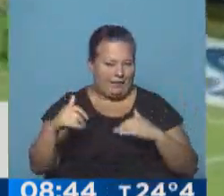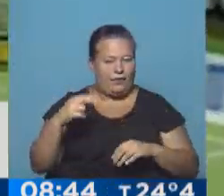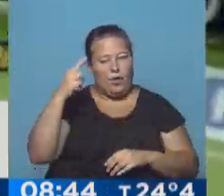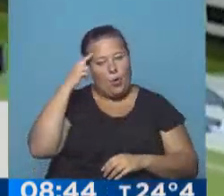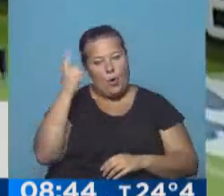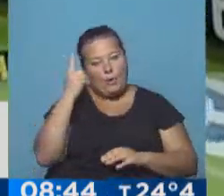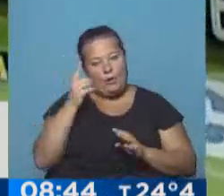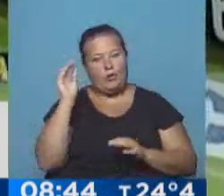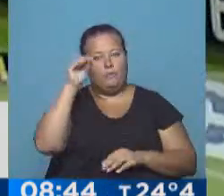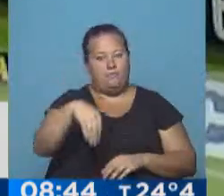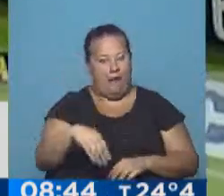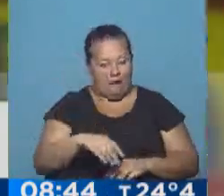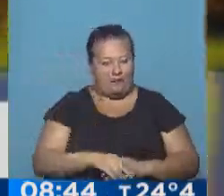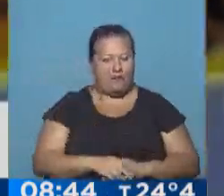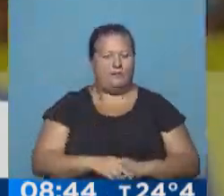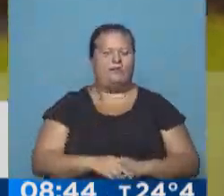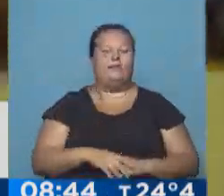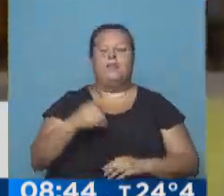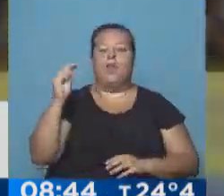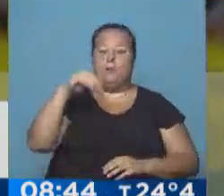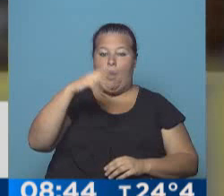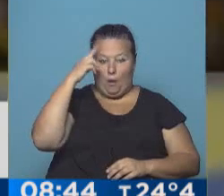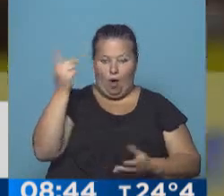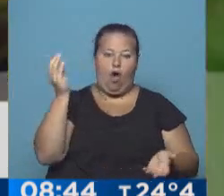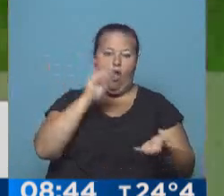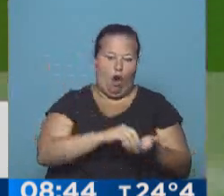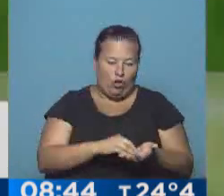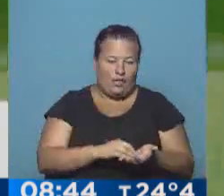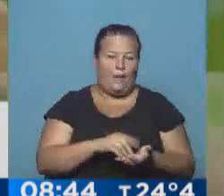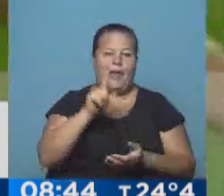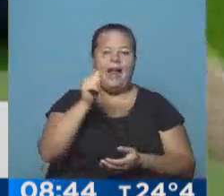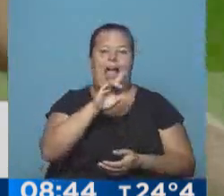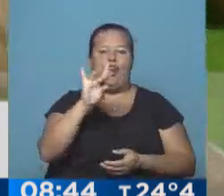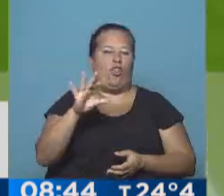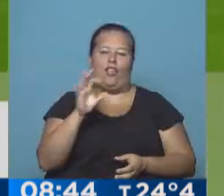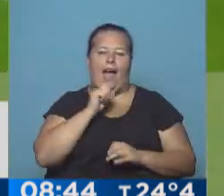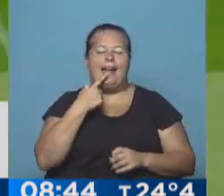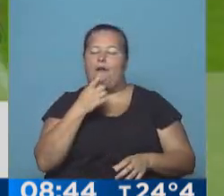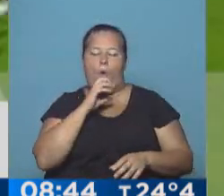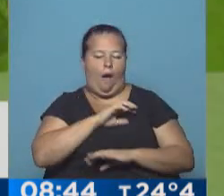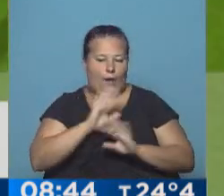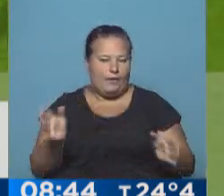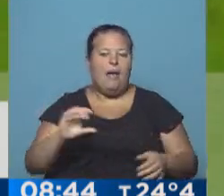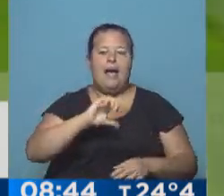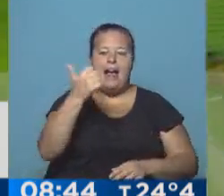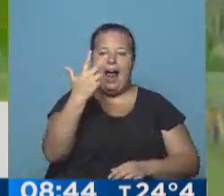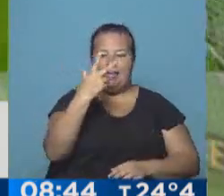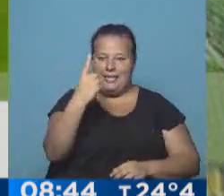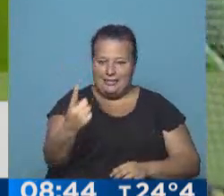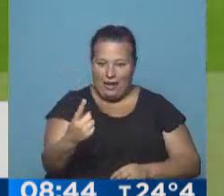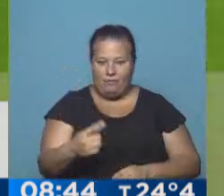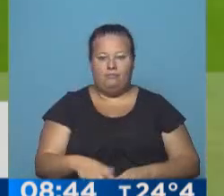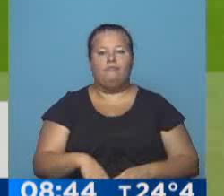9 minutos de adicional. Y en el adicional, otra vez apareció la Rondo. No lo pudo bancar River. Ganaba 3 a 1.